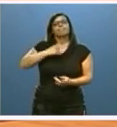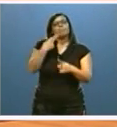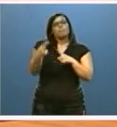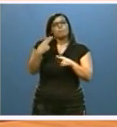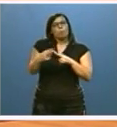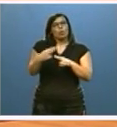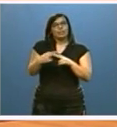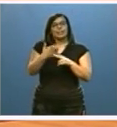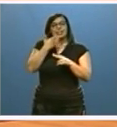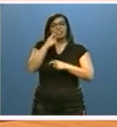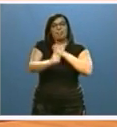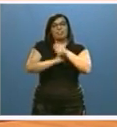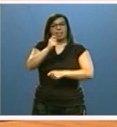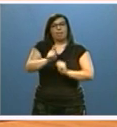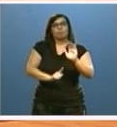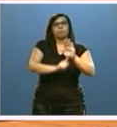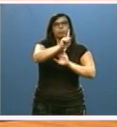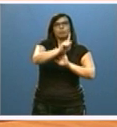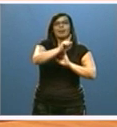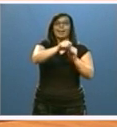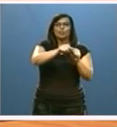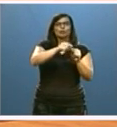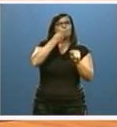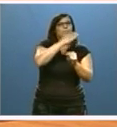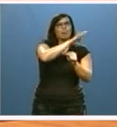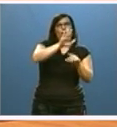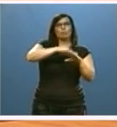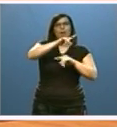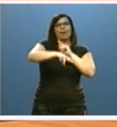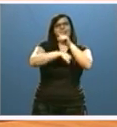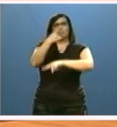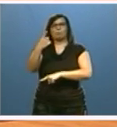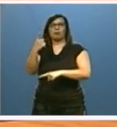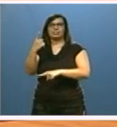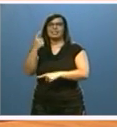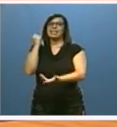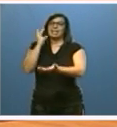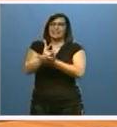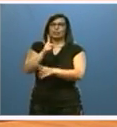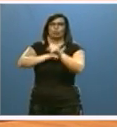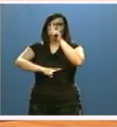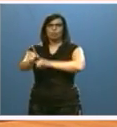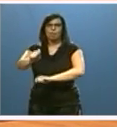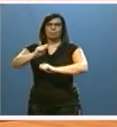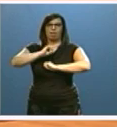que los favorezcan serán también las mejores respuestas frente a esos grandes retos y problemas.